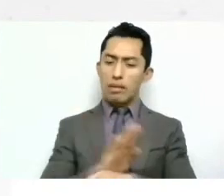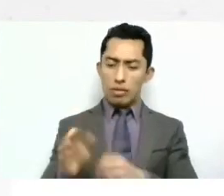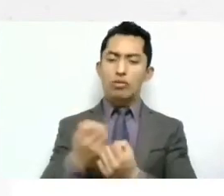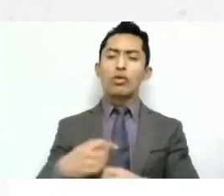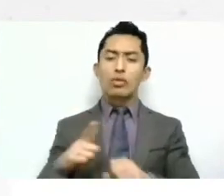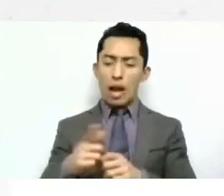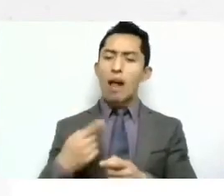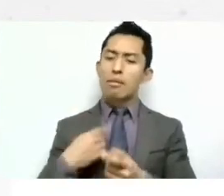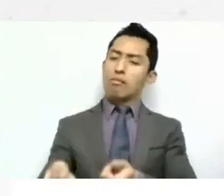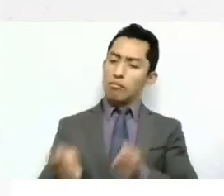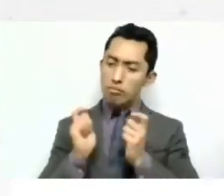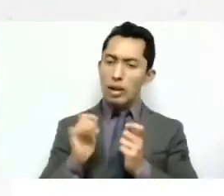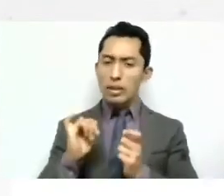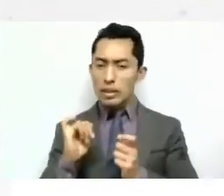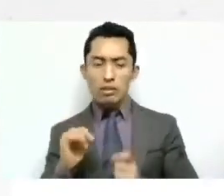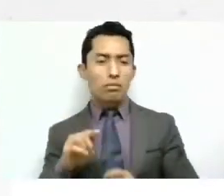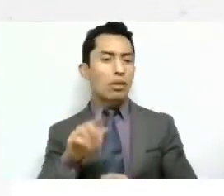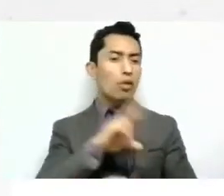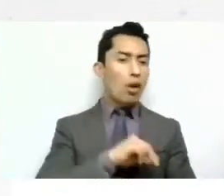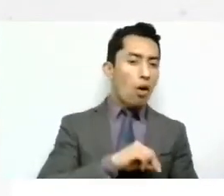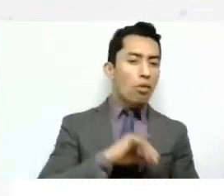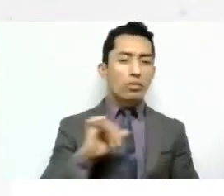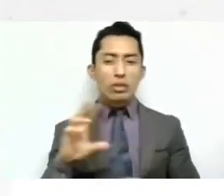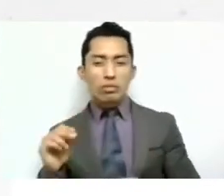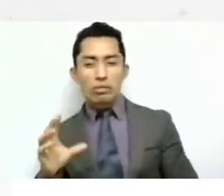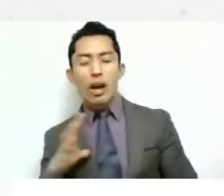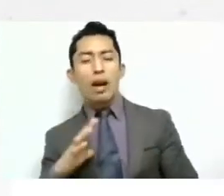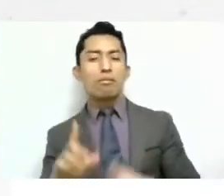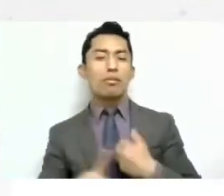y por qué. Entonces,